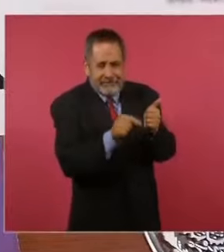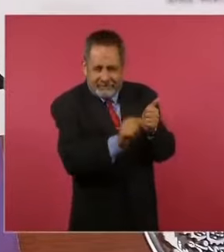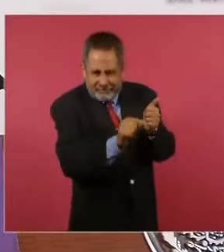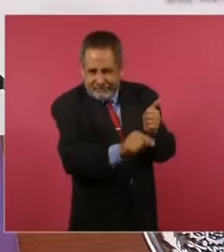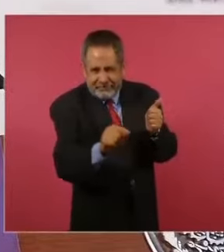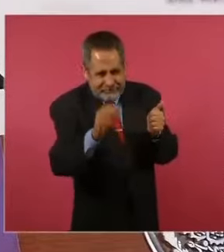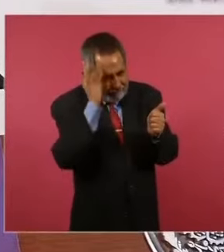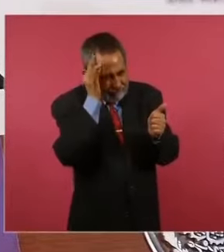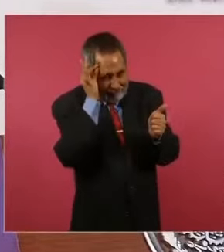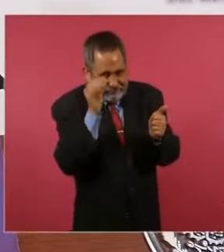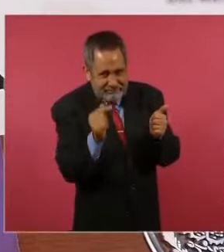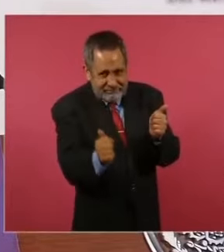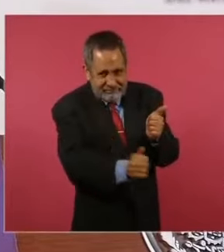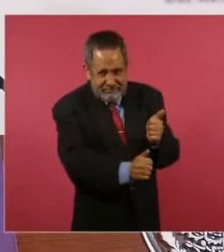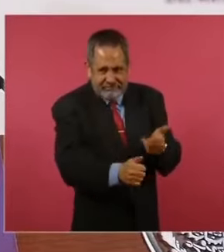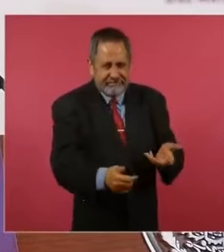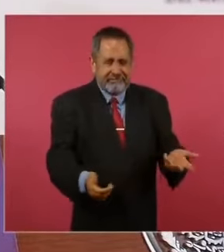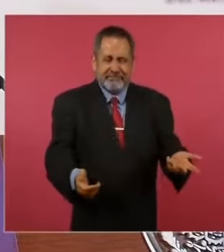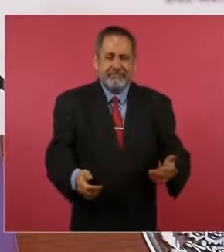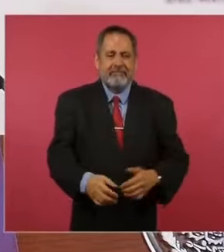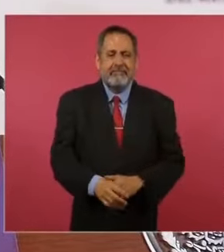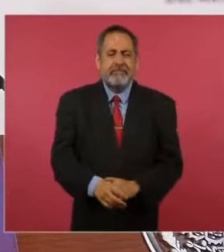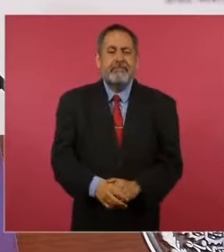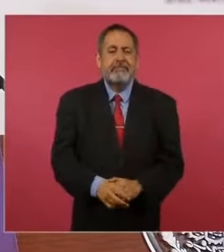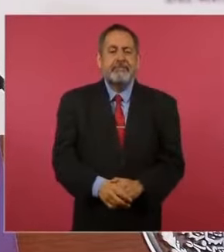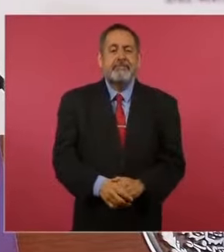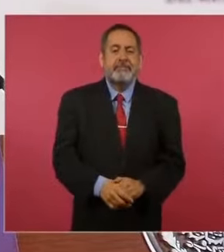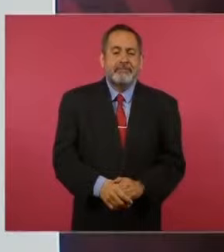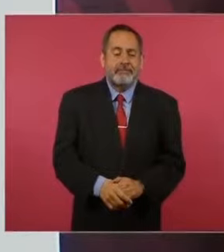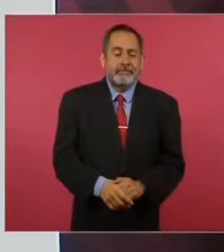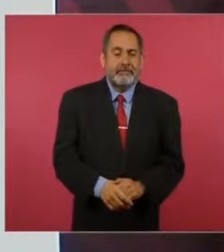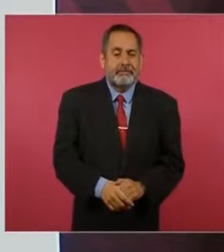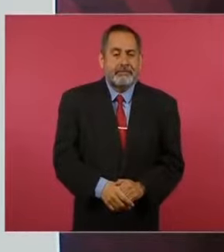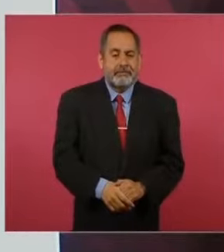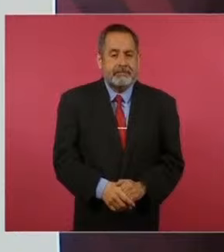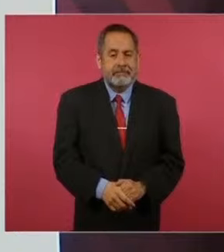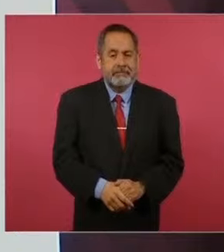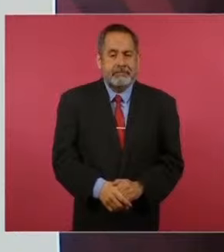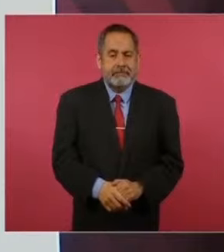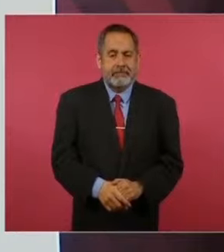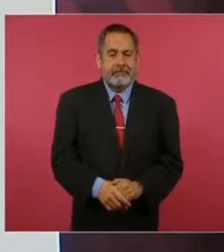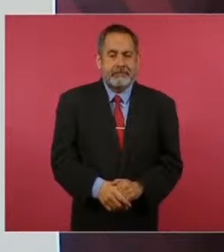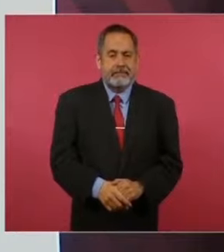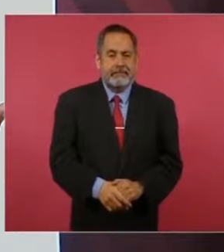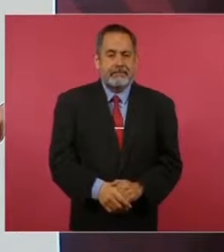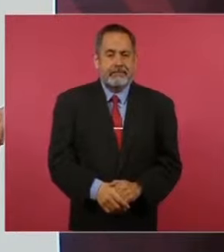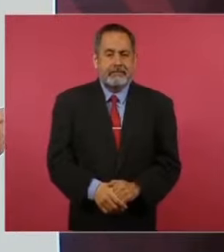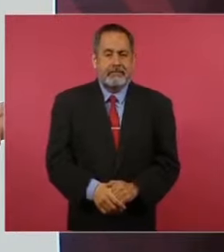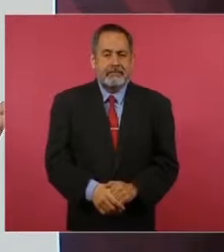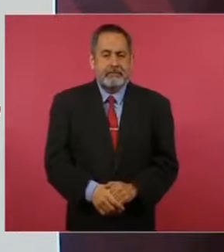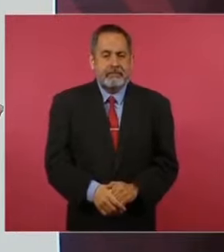otros. Entonces,